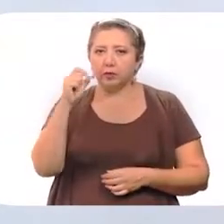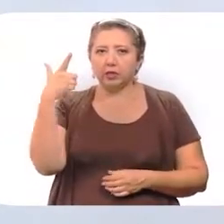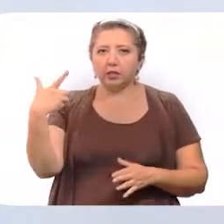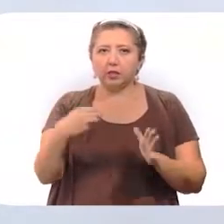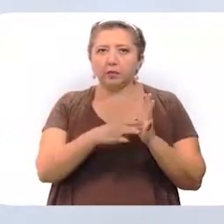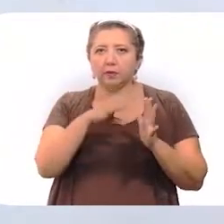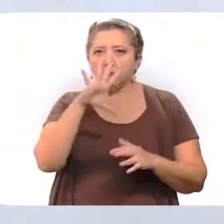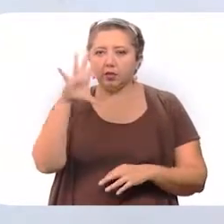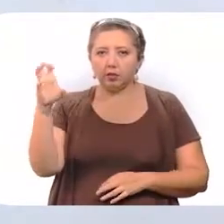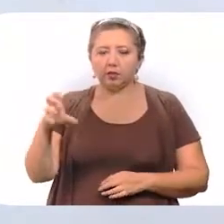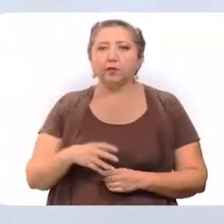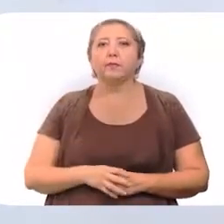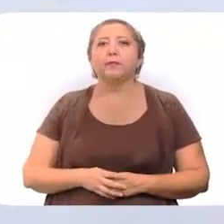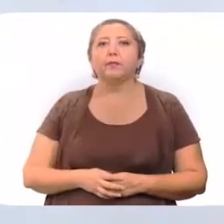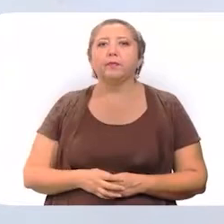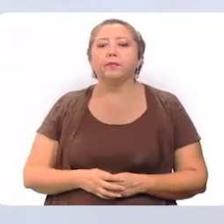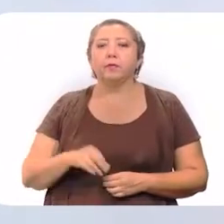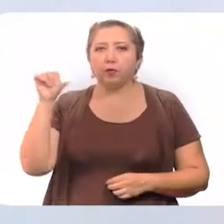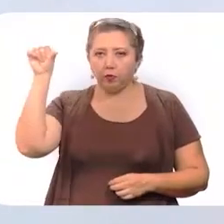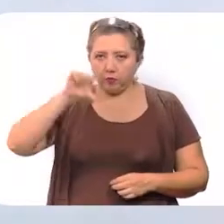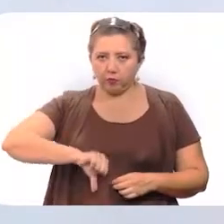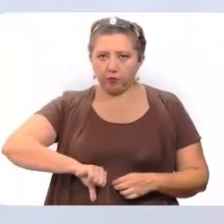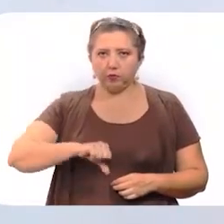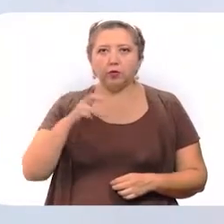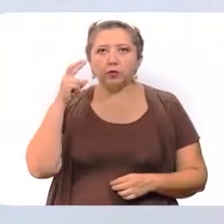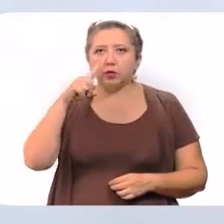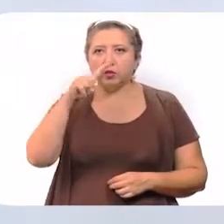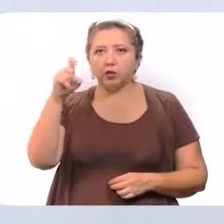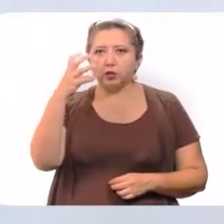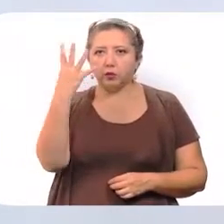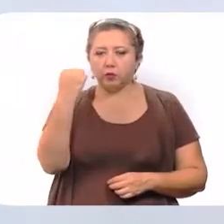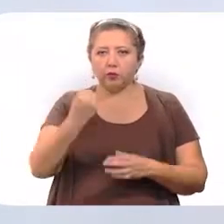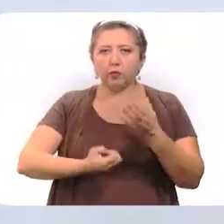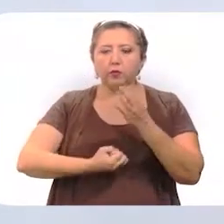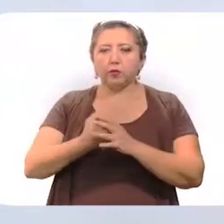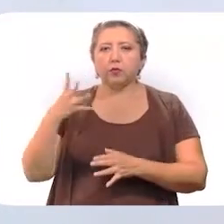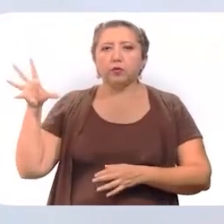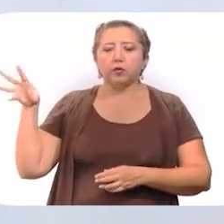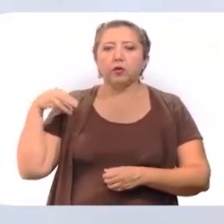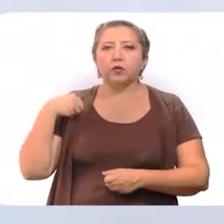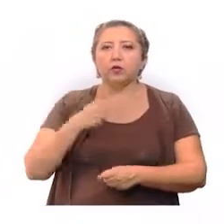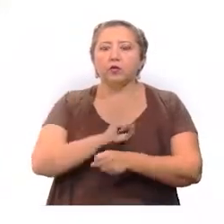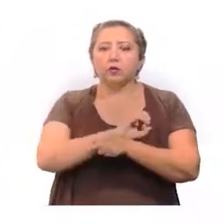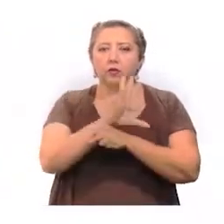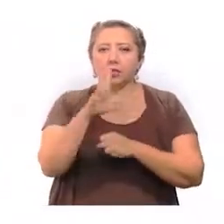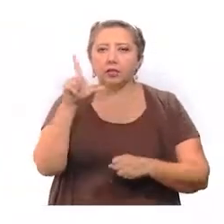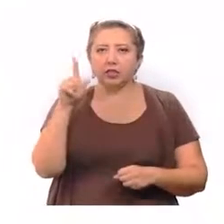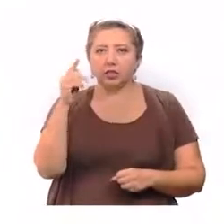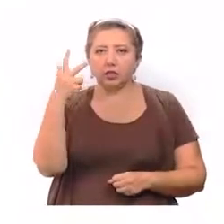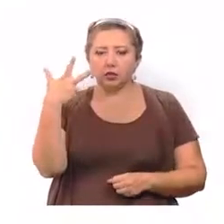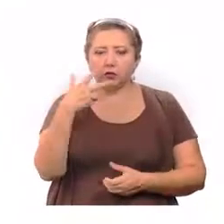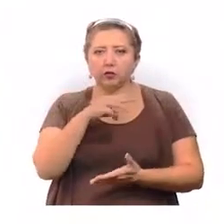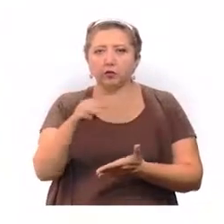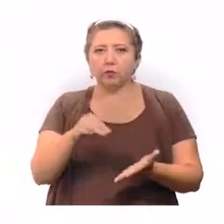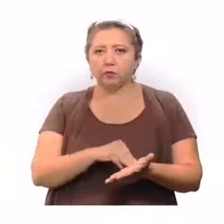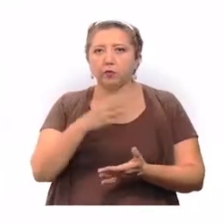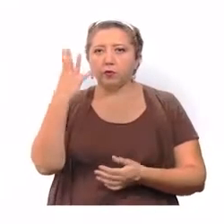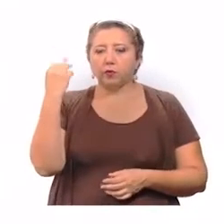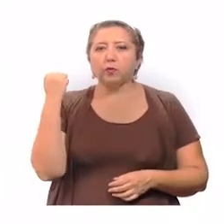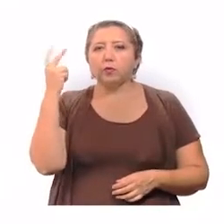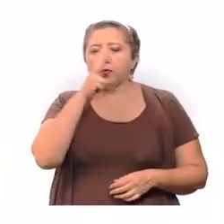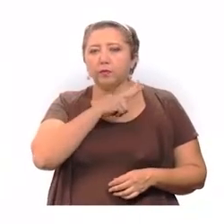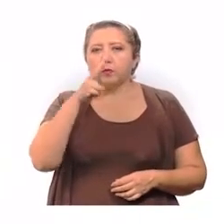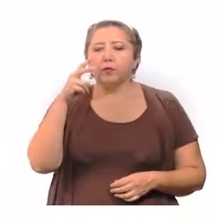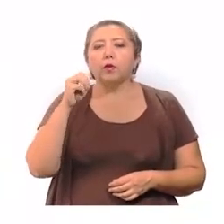27,500. Hoy se detectaron 109 nuevos contagios de coronavirus, 78 en Mérida, 9 en